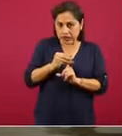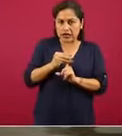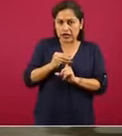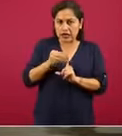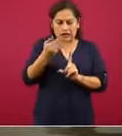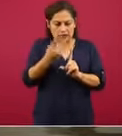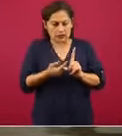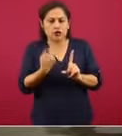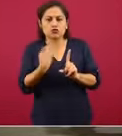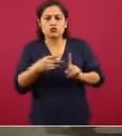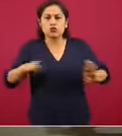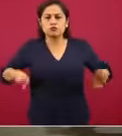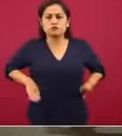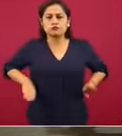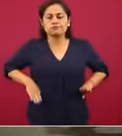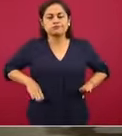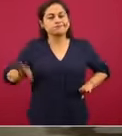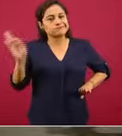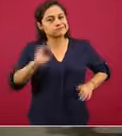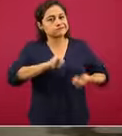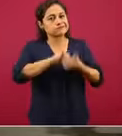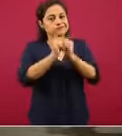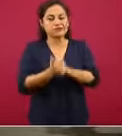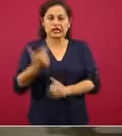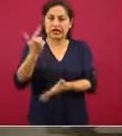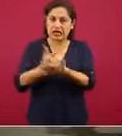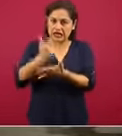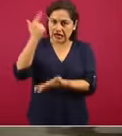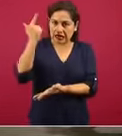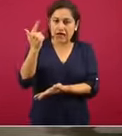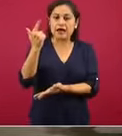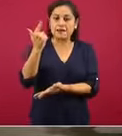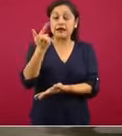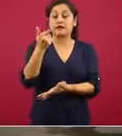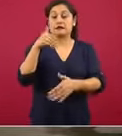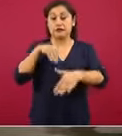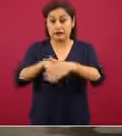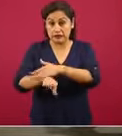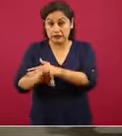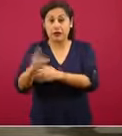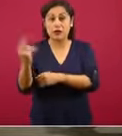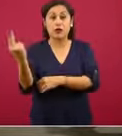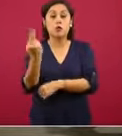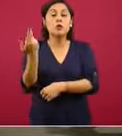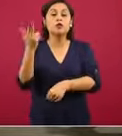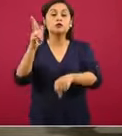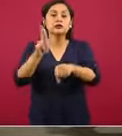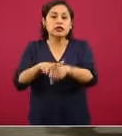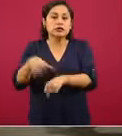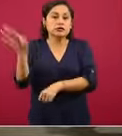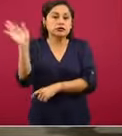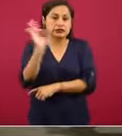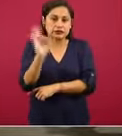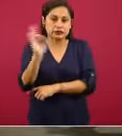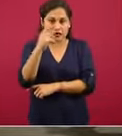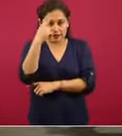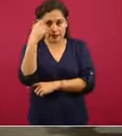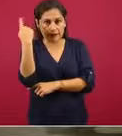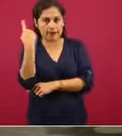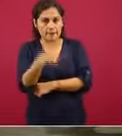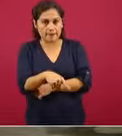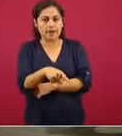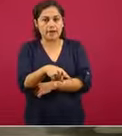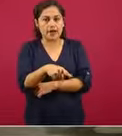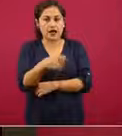tienen mayor riesgo de tener un cuadro grave, y por lo tanto de requerir hospitalización para disminuir su posibilidad de que